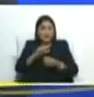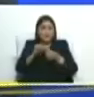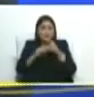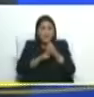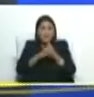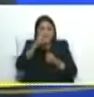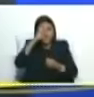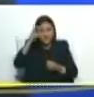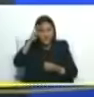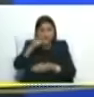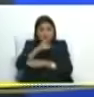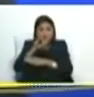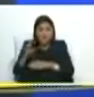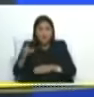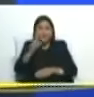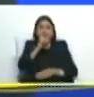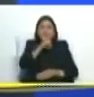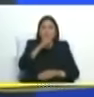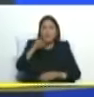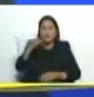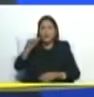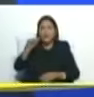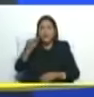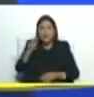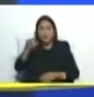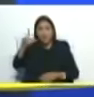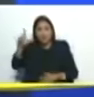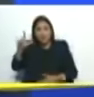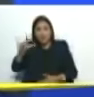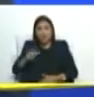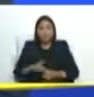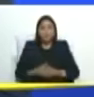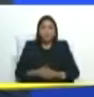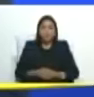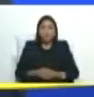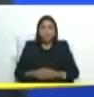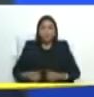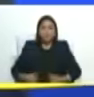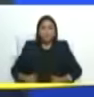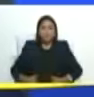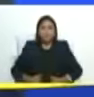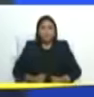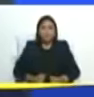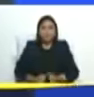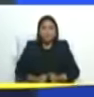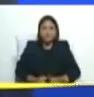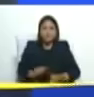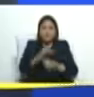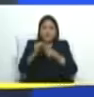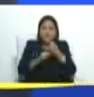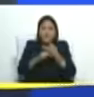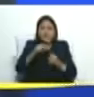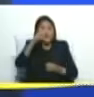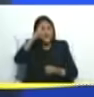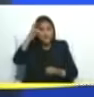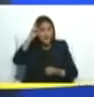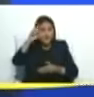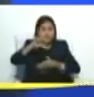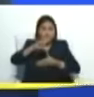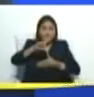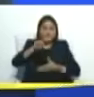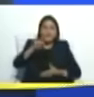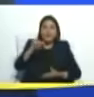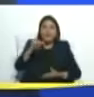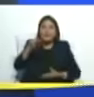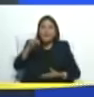para el Caribe Raúl Lee en la primera línea nuestro vicecanciller para América Latina Rander